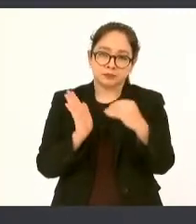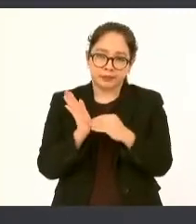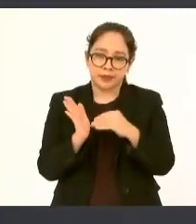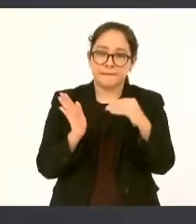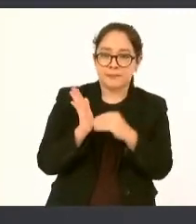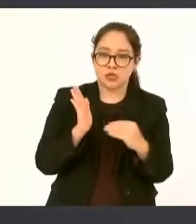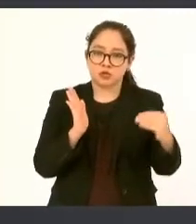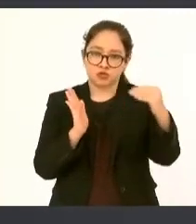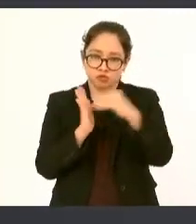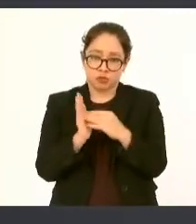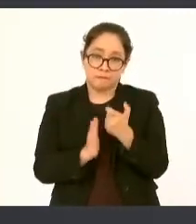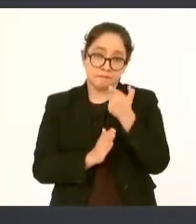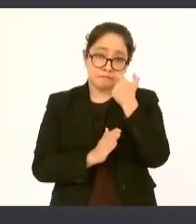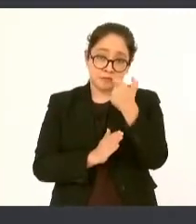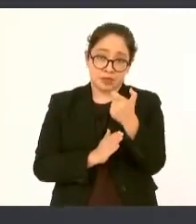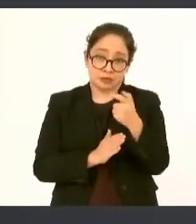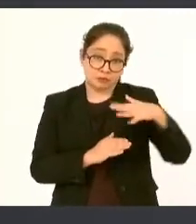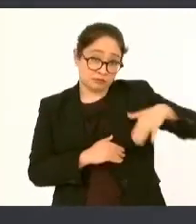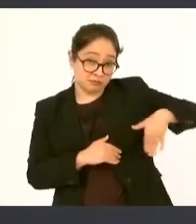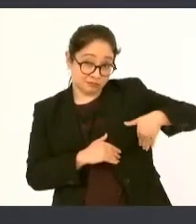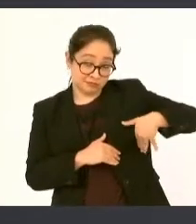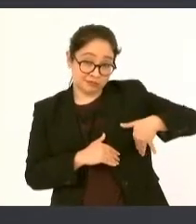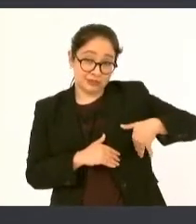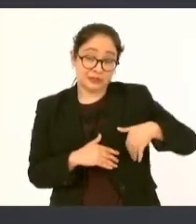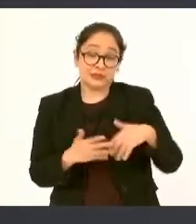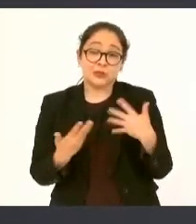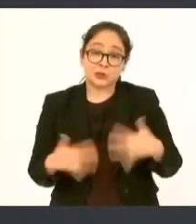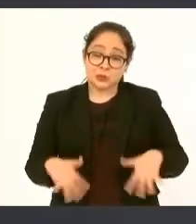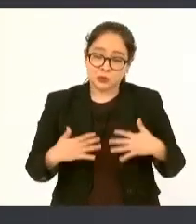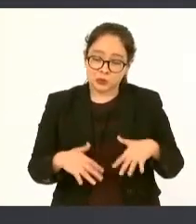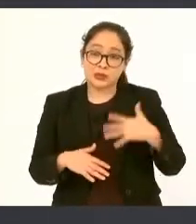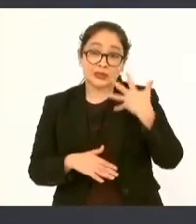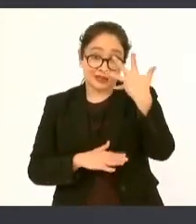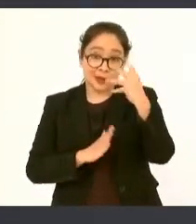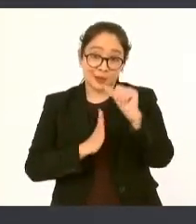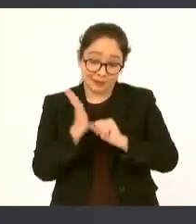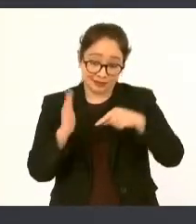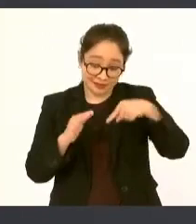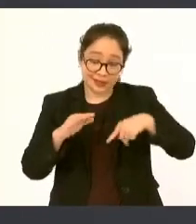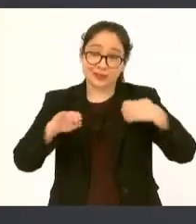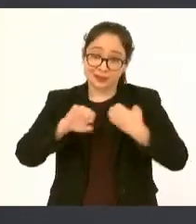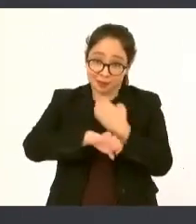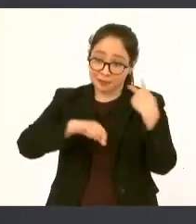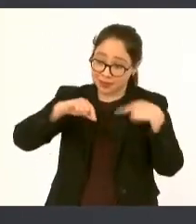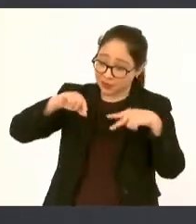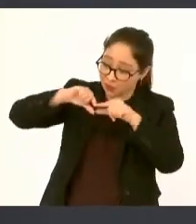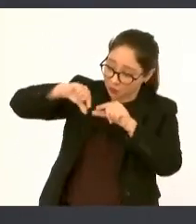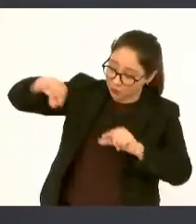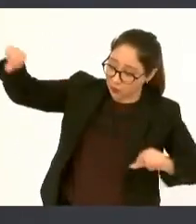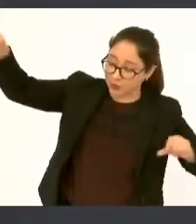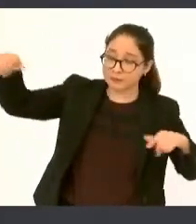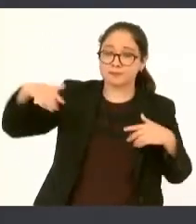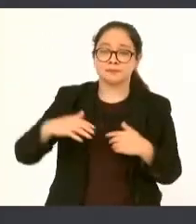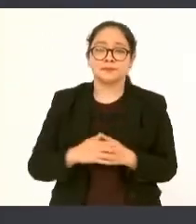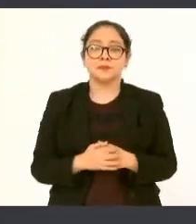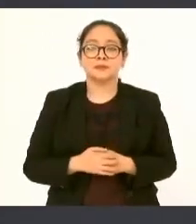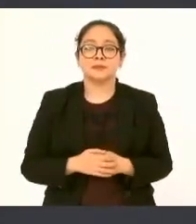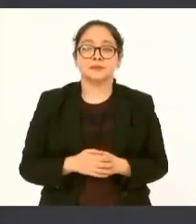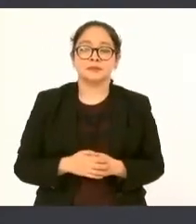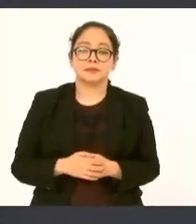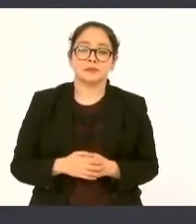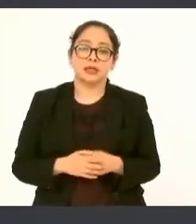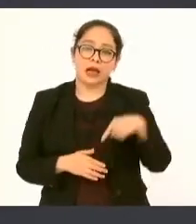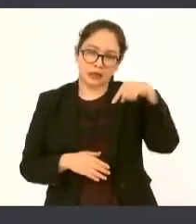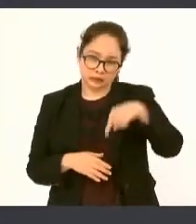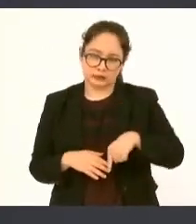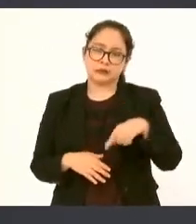pesos cinco meses en Veracruz también aquí en Veracruz hay